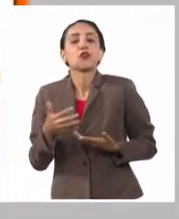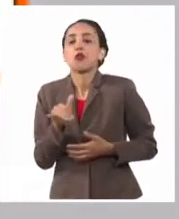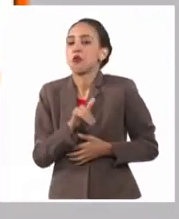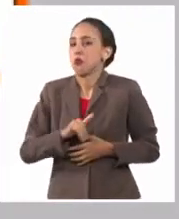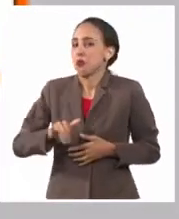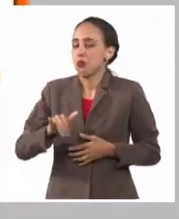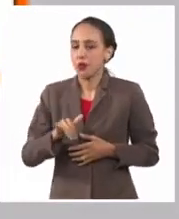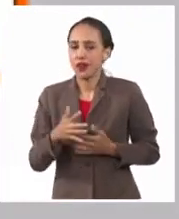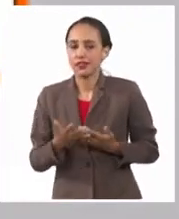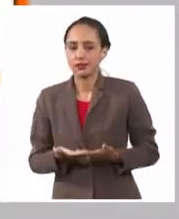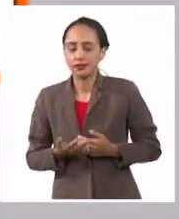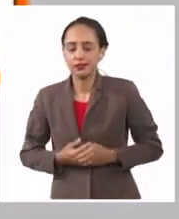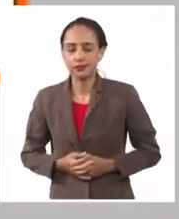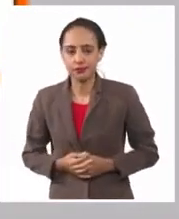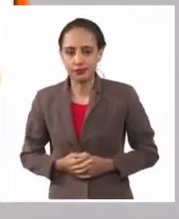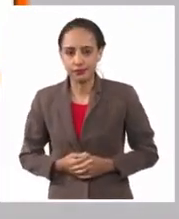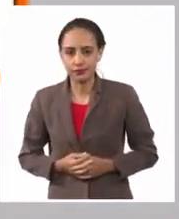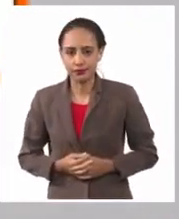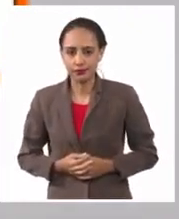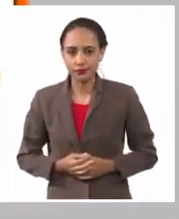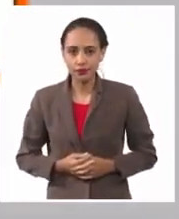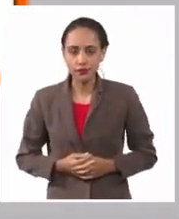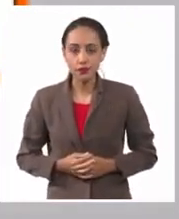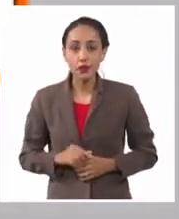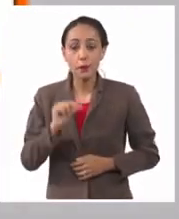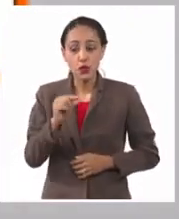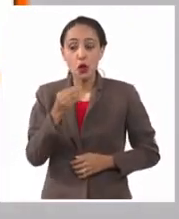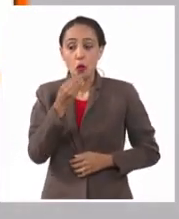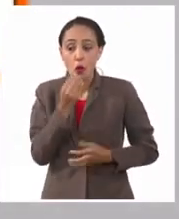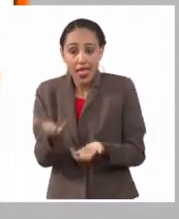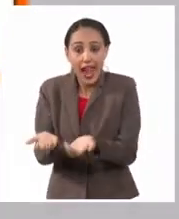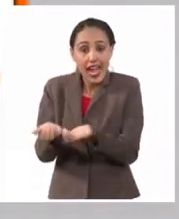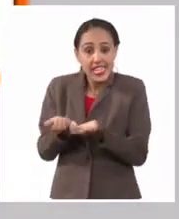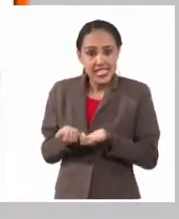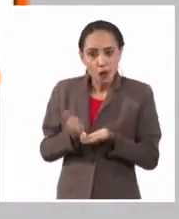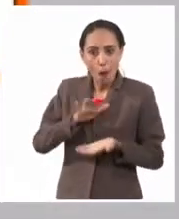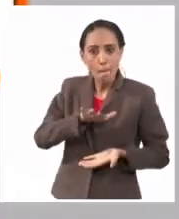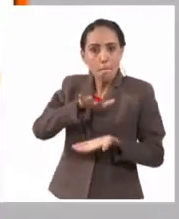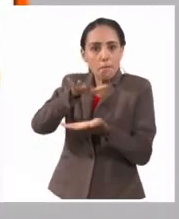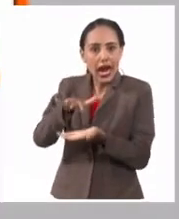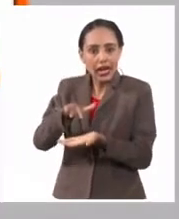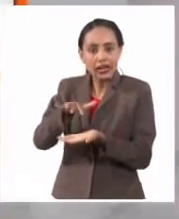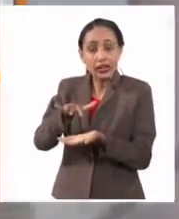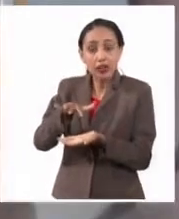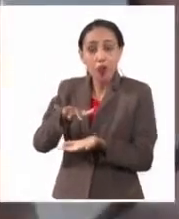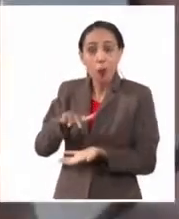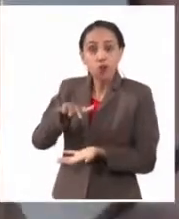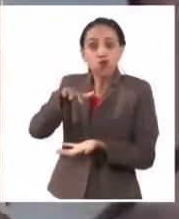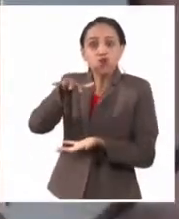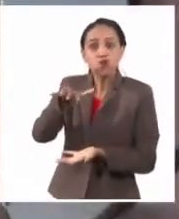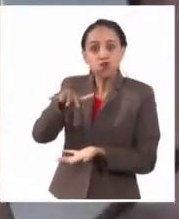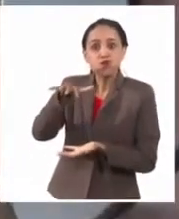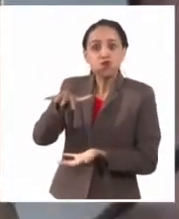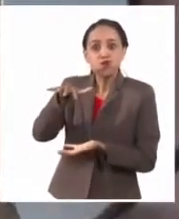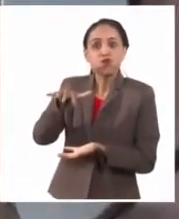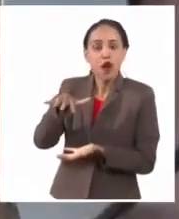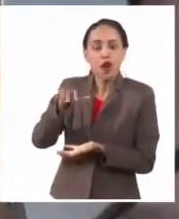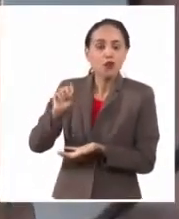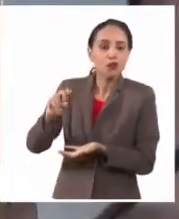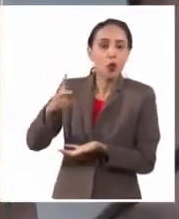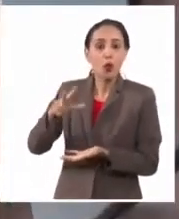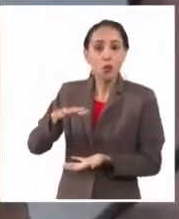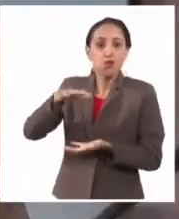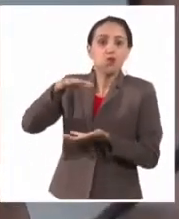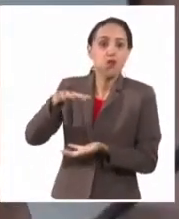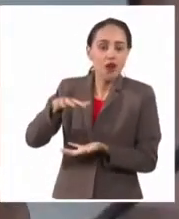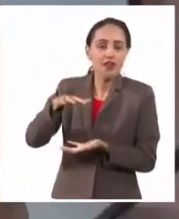puede importar o puede recibir ahora un paquete de mayor peso, de prácticamente duplica el peso,